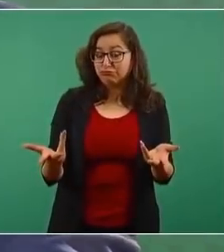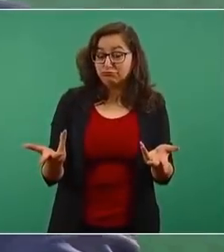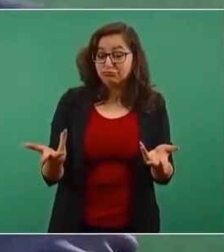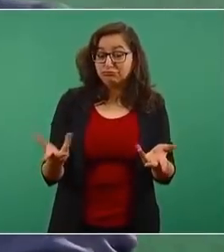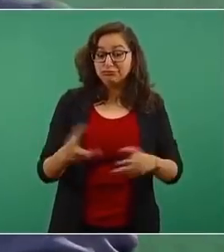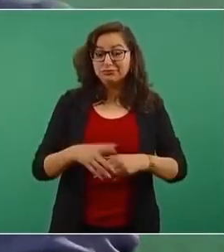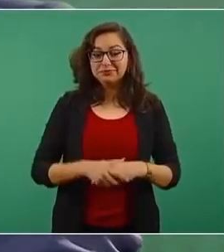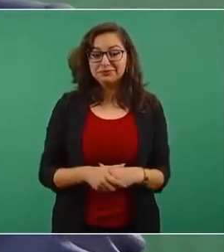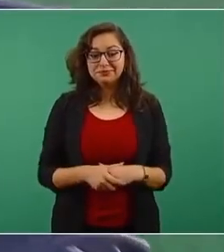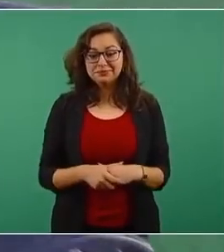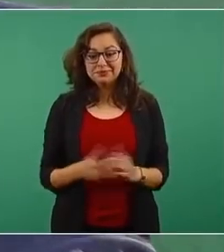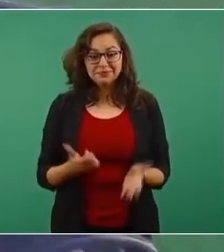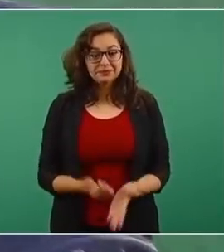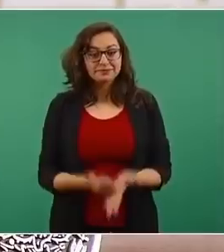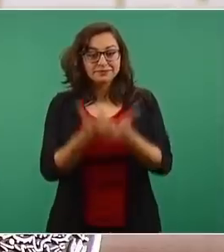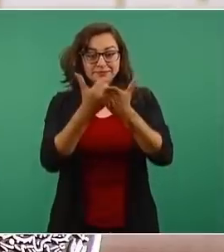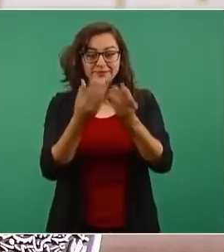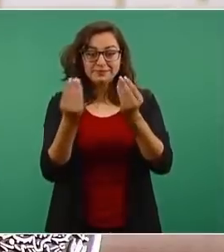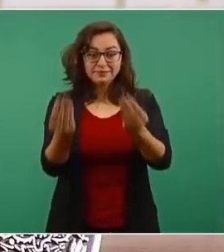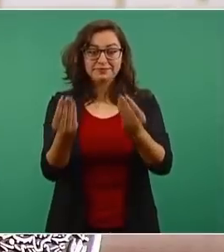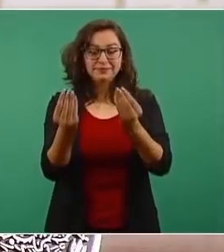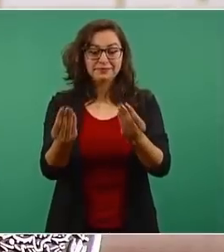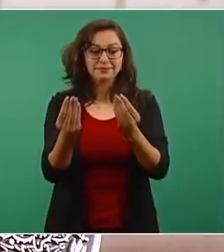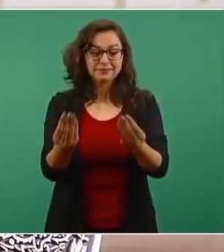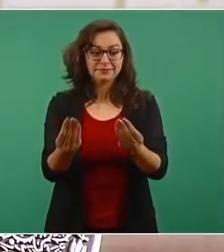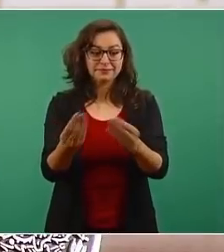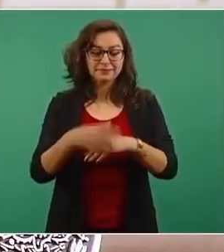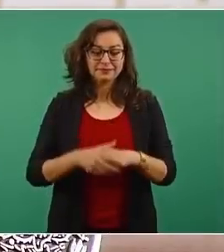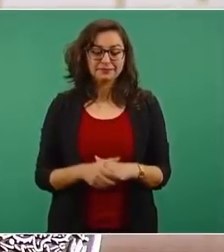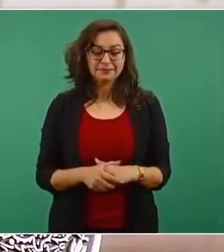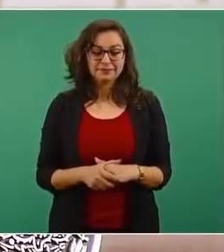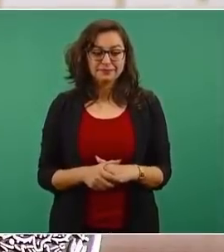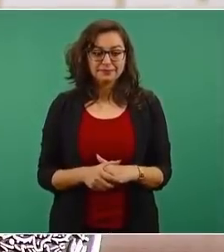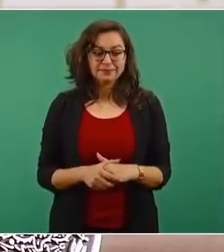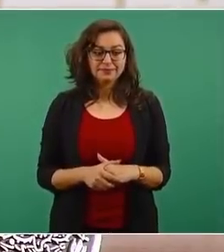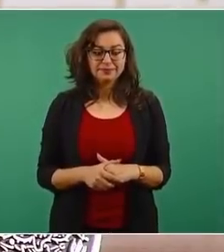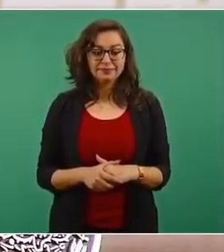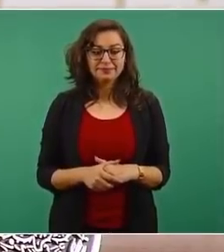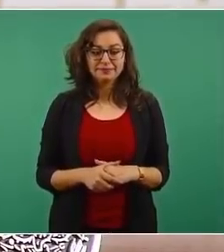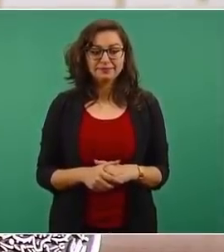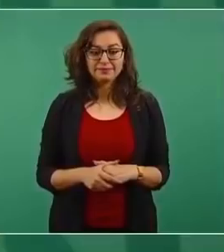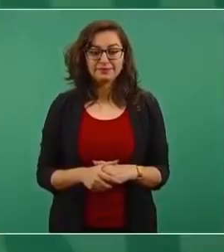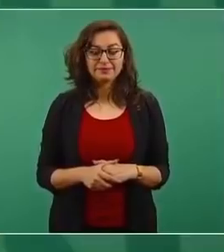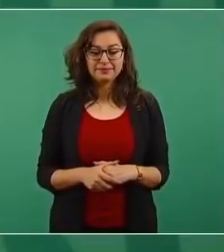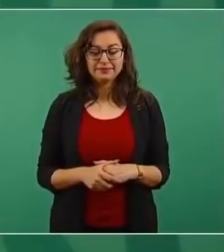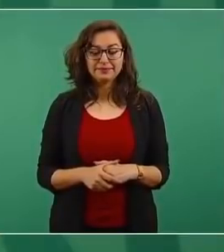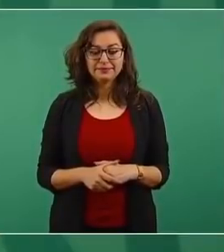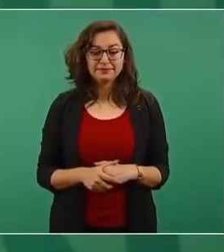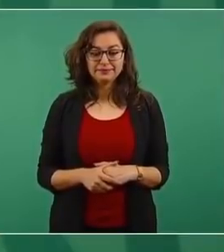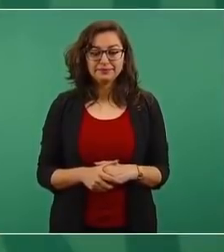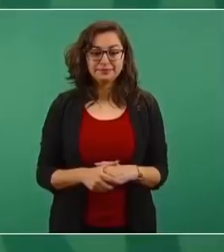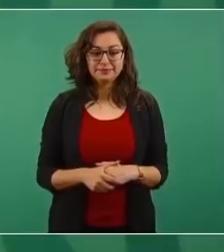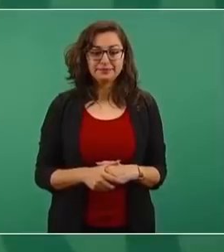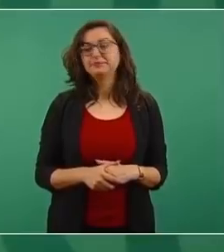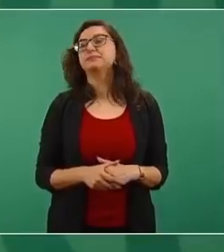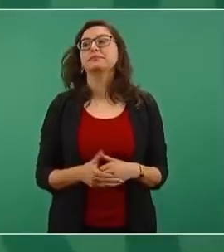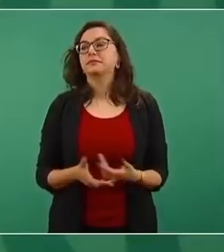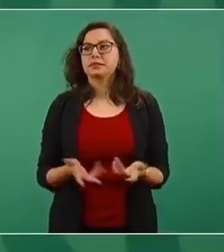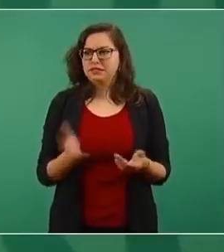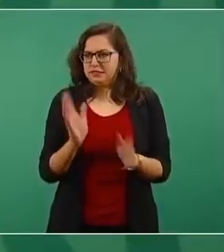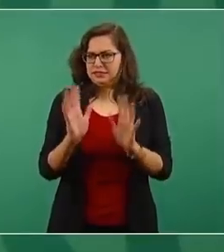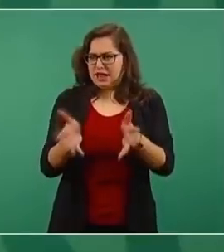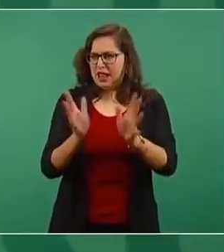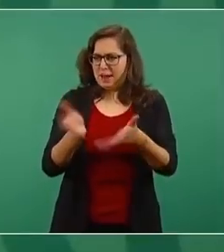Eso va a ayudar mucho, porque así se aclara,